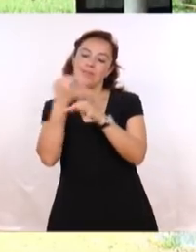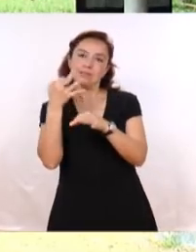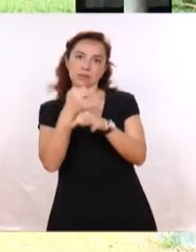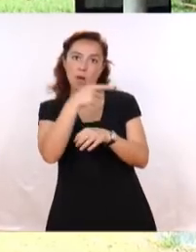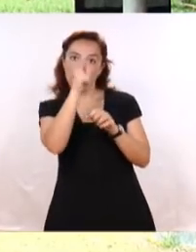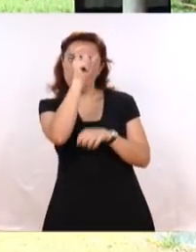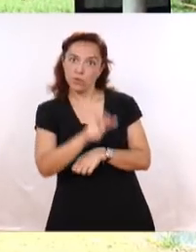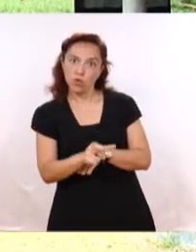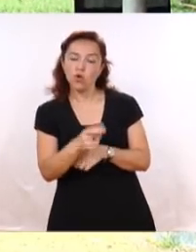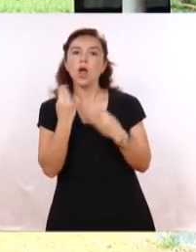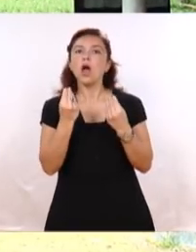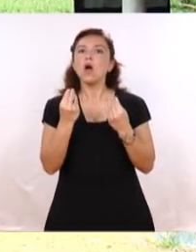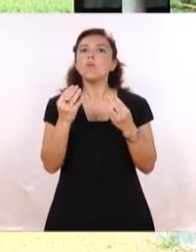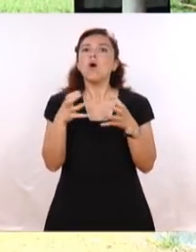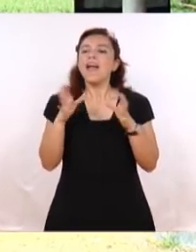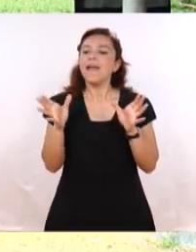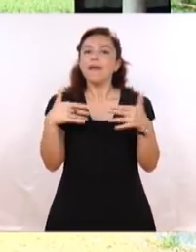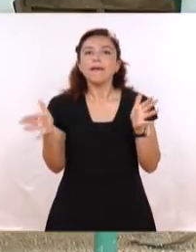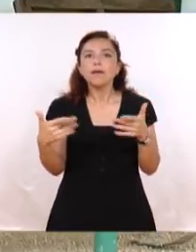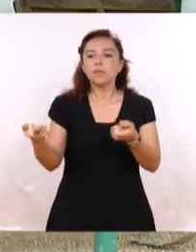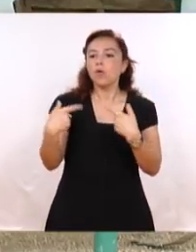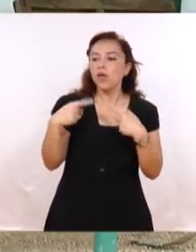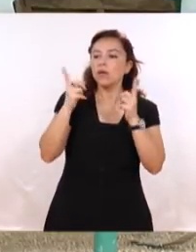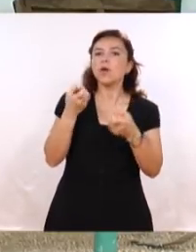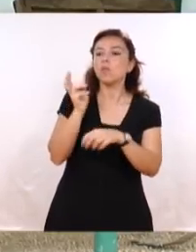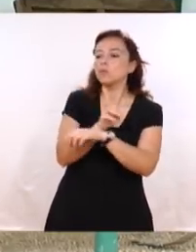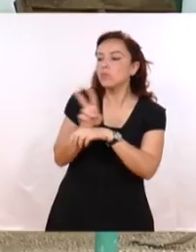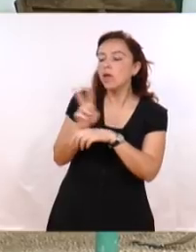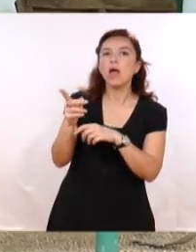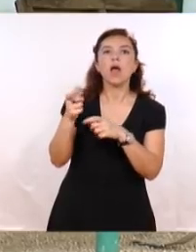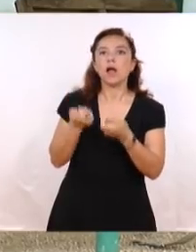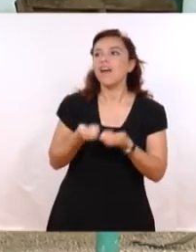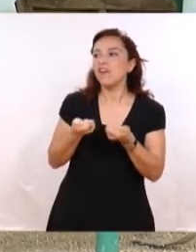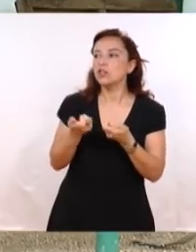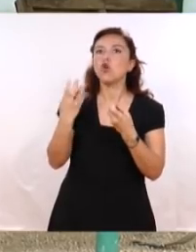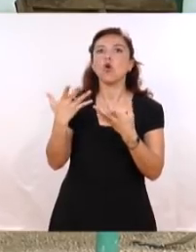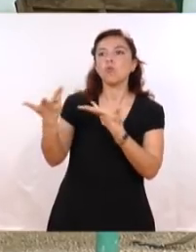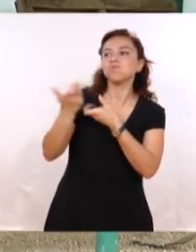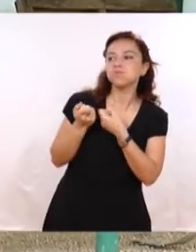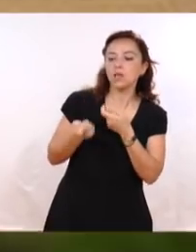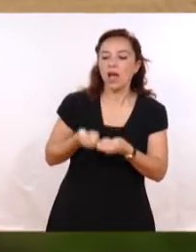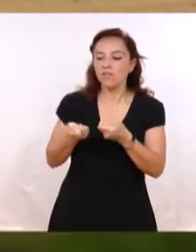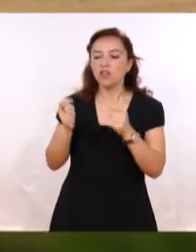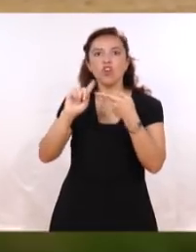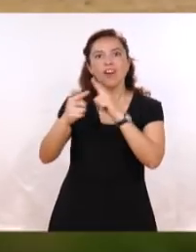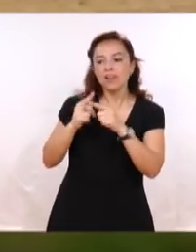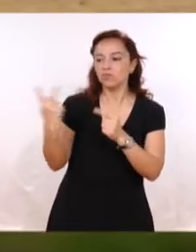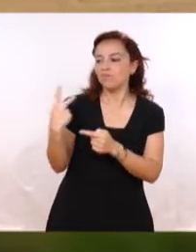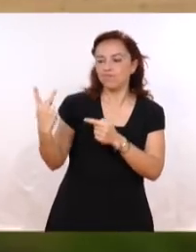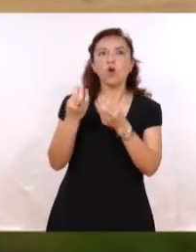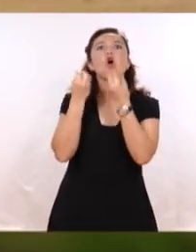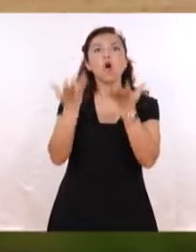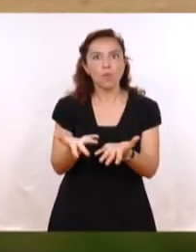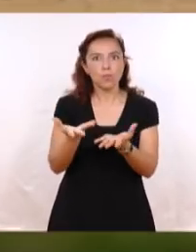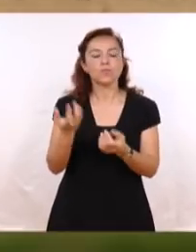Para el uso y empleo del equipo y el equino con fines operacionales Este curso ya va un poco más profundo